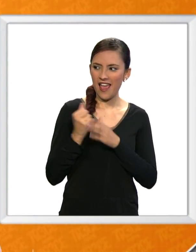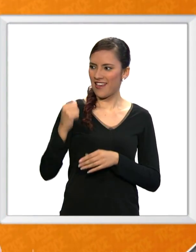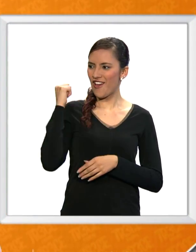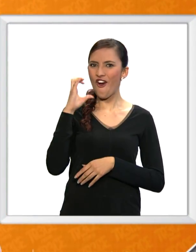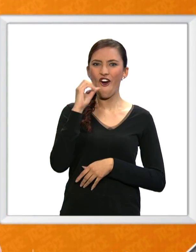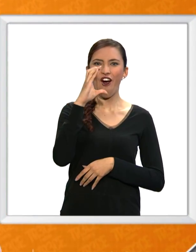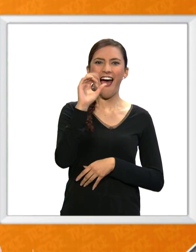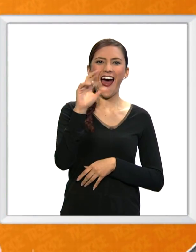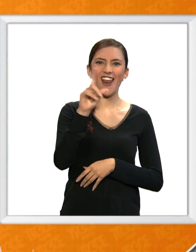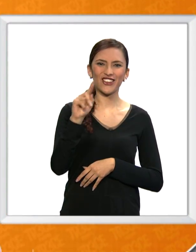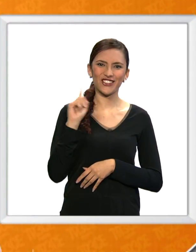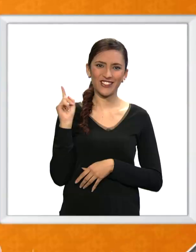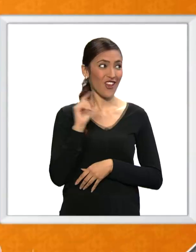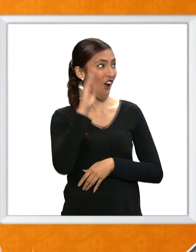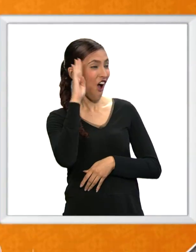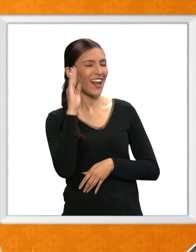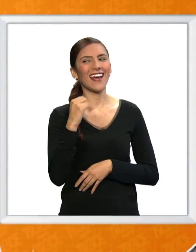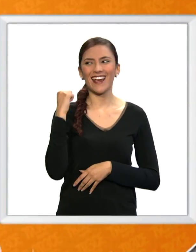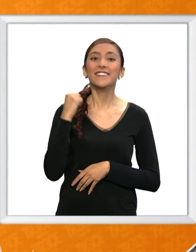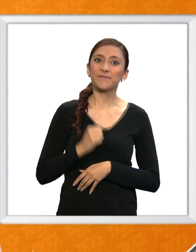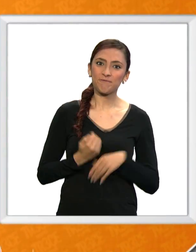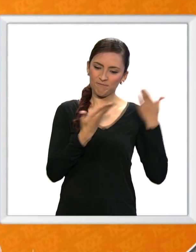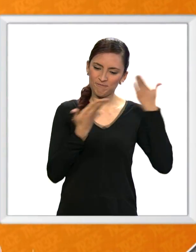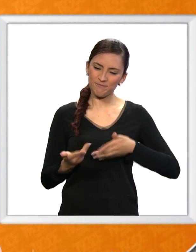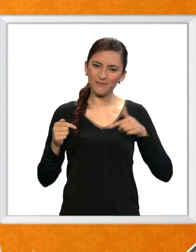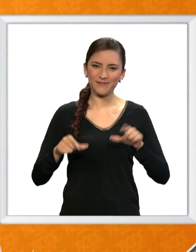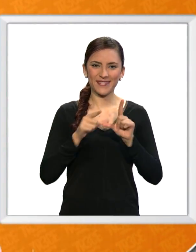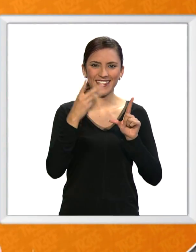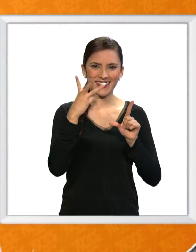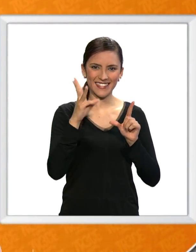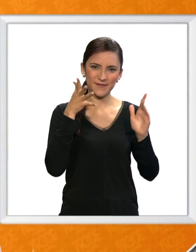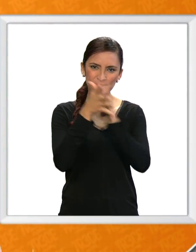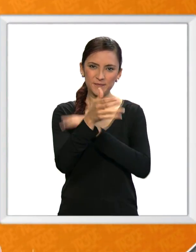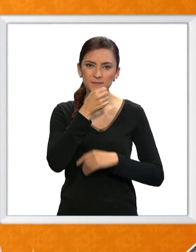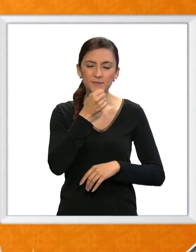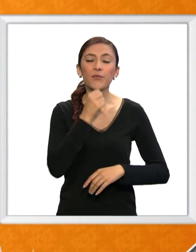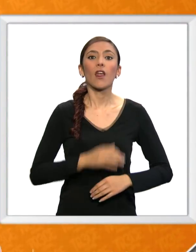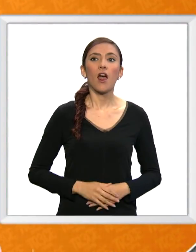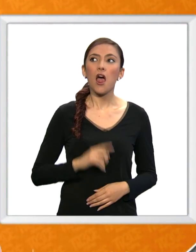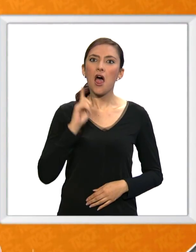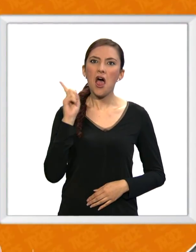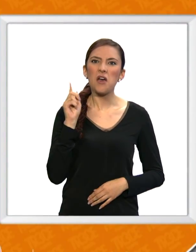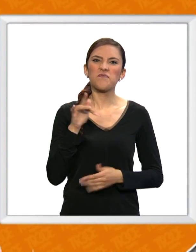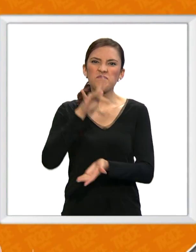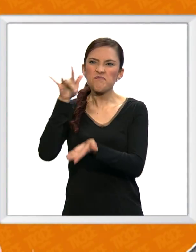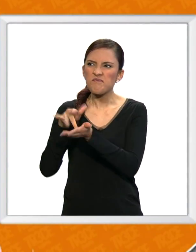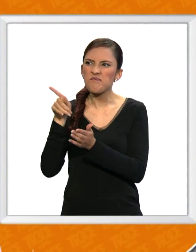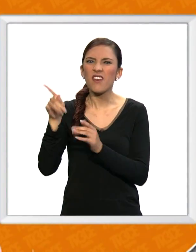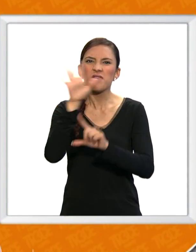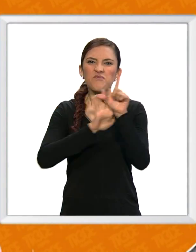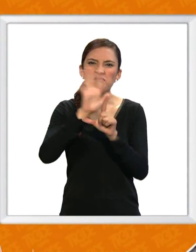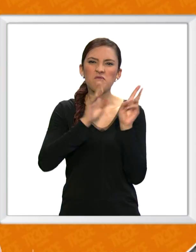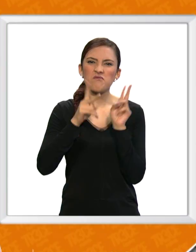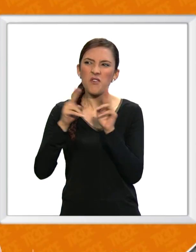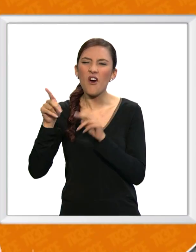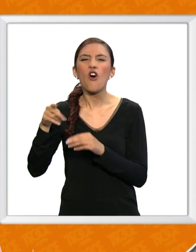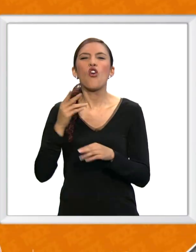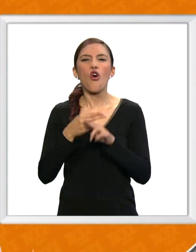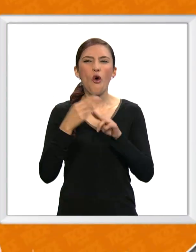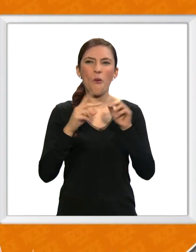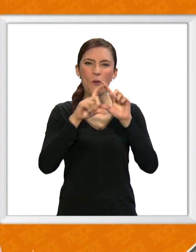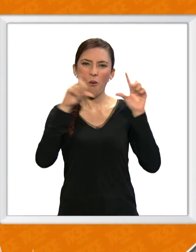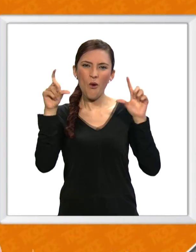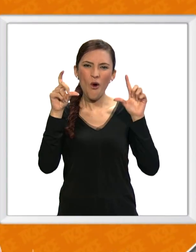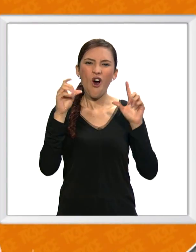les damos la bienvenida a 13 News. Estuvimos en la premiación de los cortometrajes ganadores del Fondo de Desarrollo